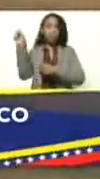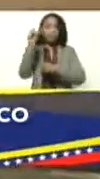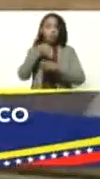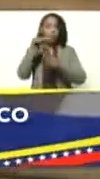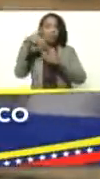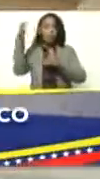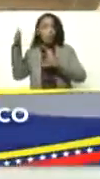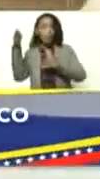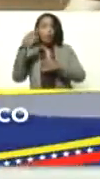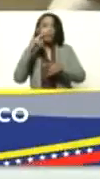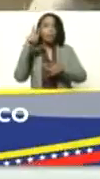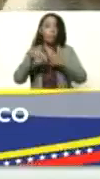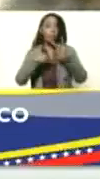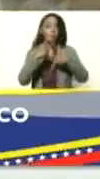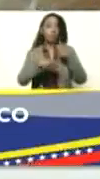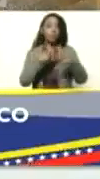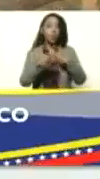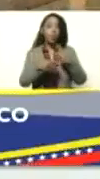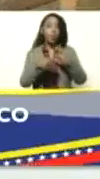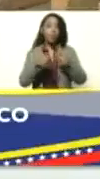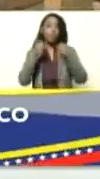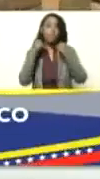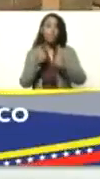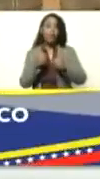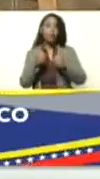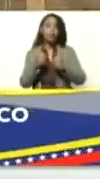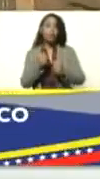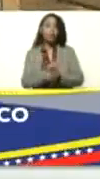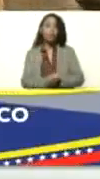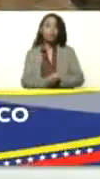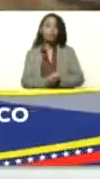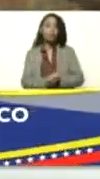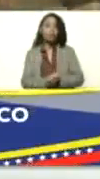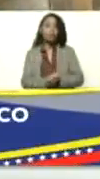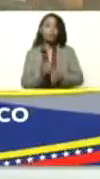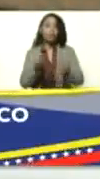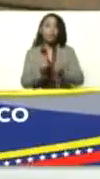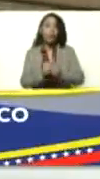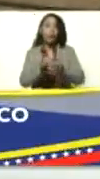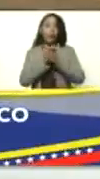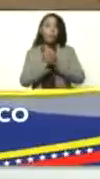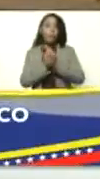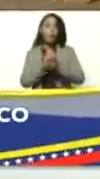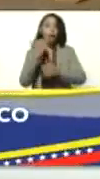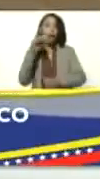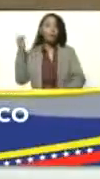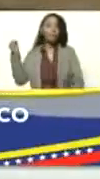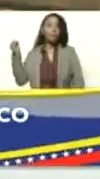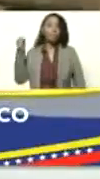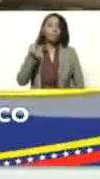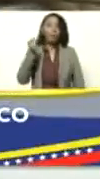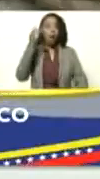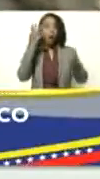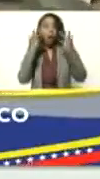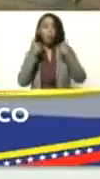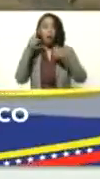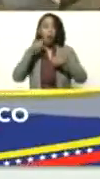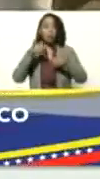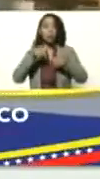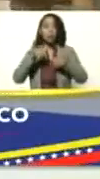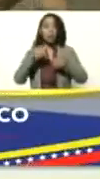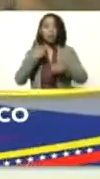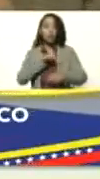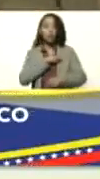tenemos, estamos produciendo alpinos puros con colegas que tienen antrallos animales y aquí, bueno,